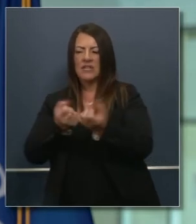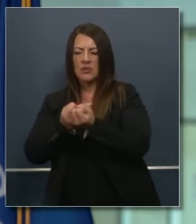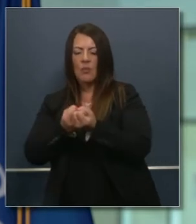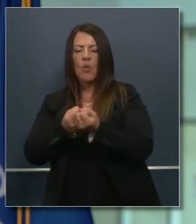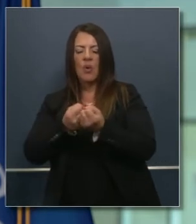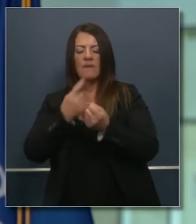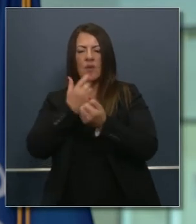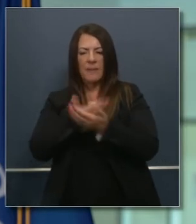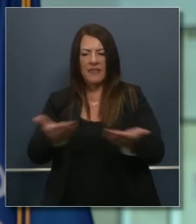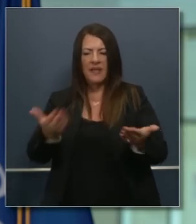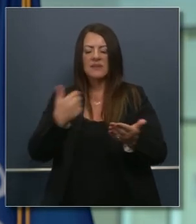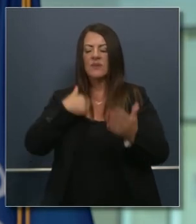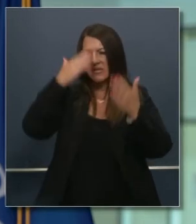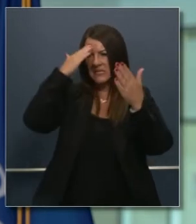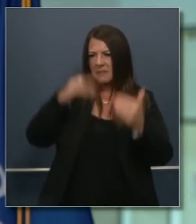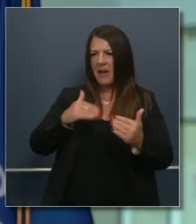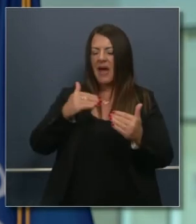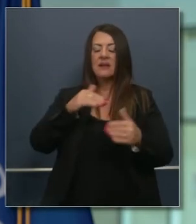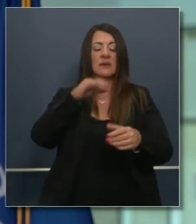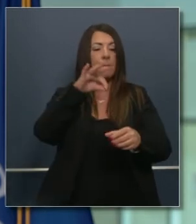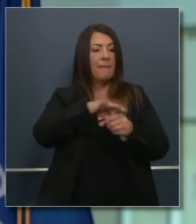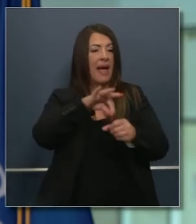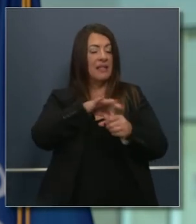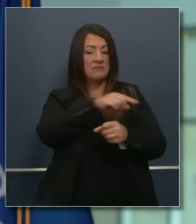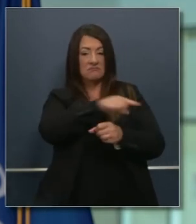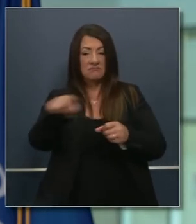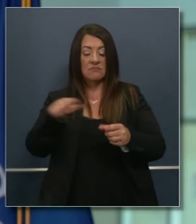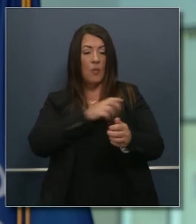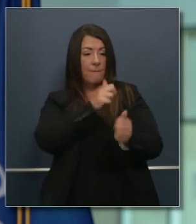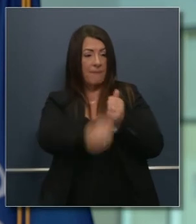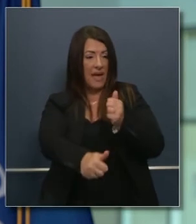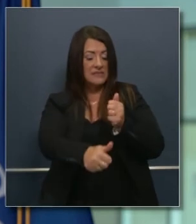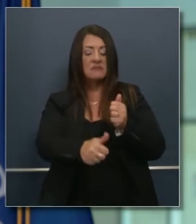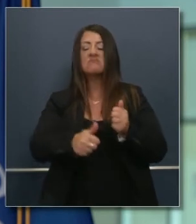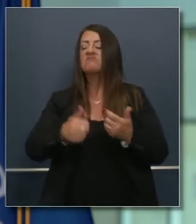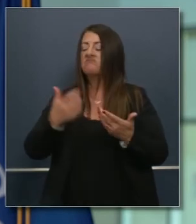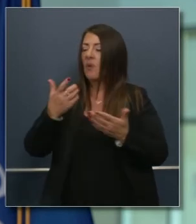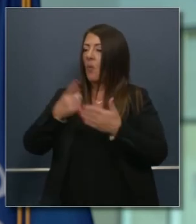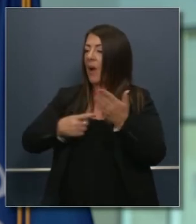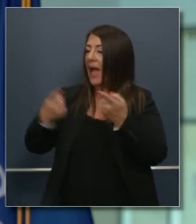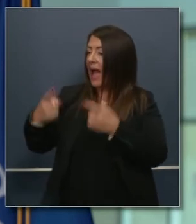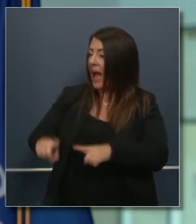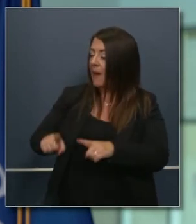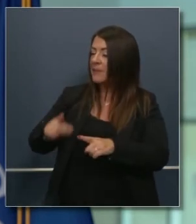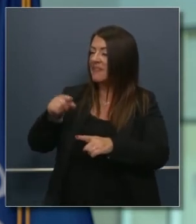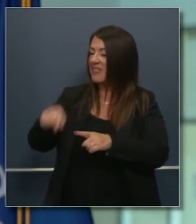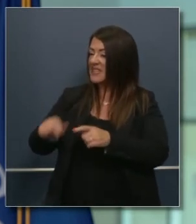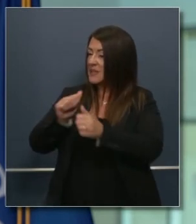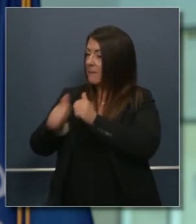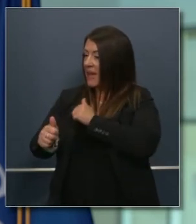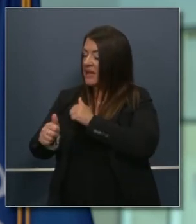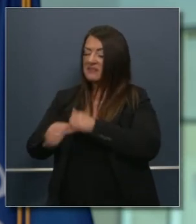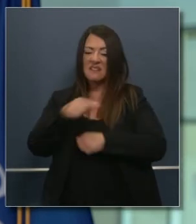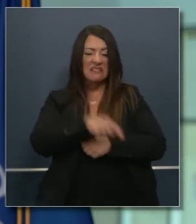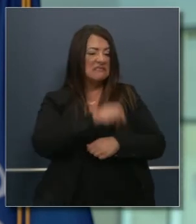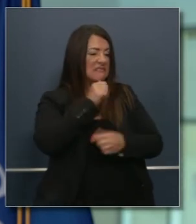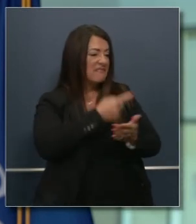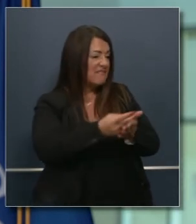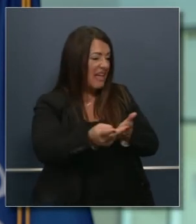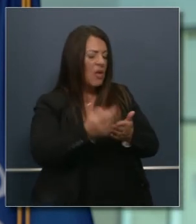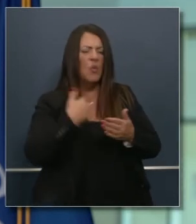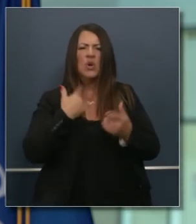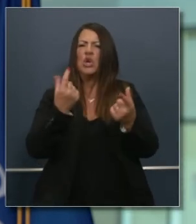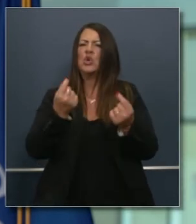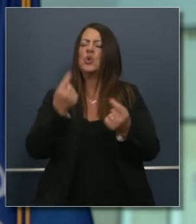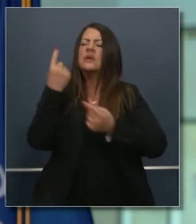presenten ante nosotros creo que se aprobarán algunas cosas otras no serán aprobadas veremos qué pasa si se aprueba esta ley o